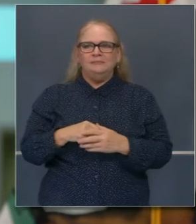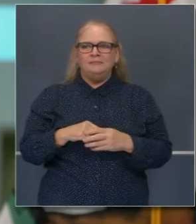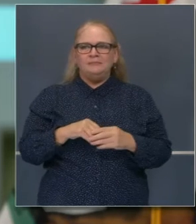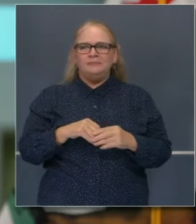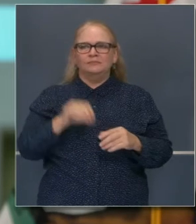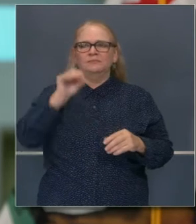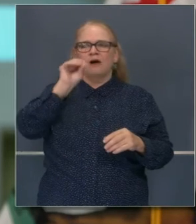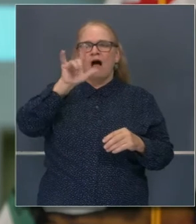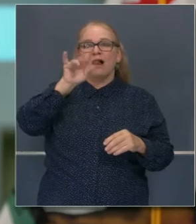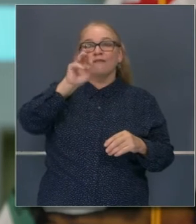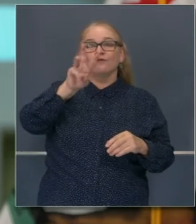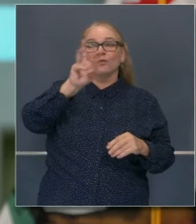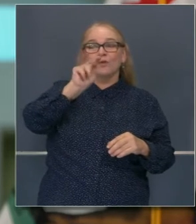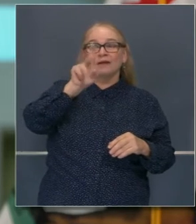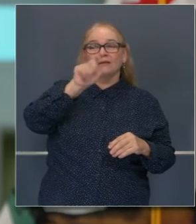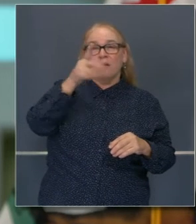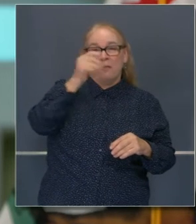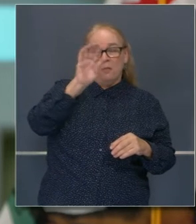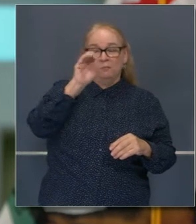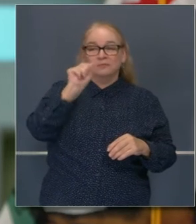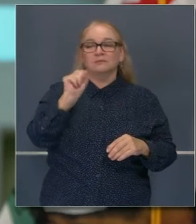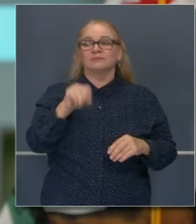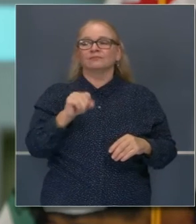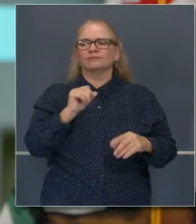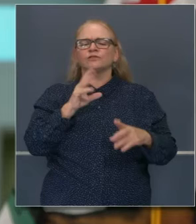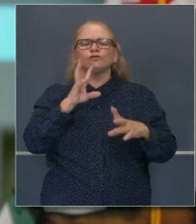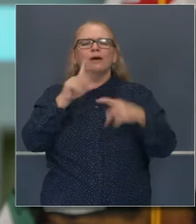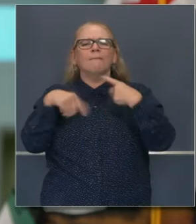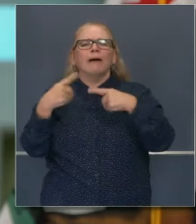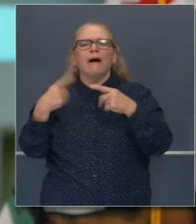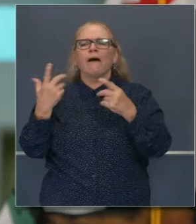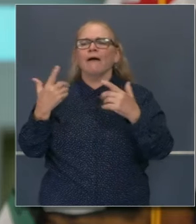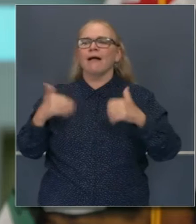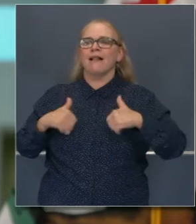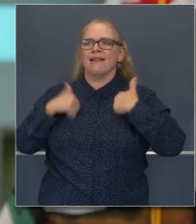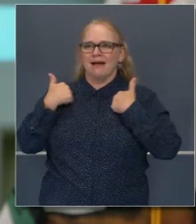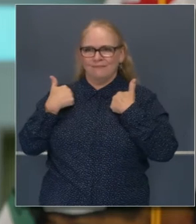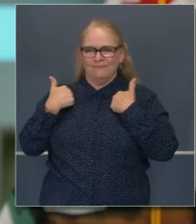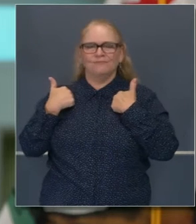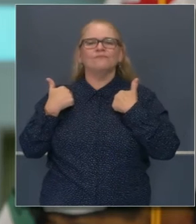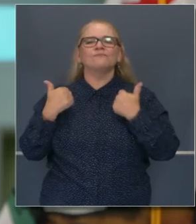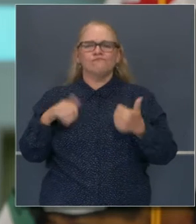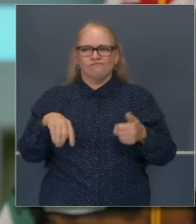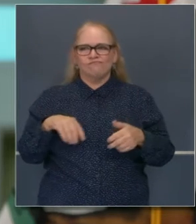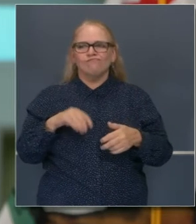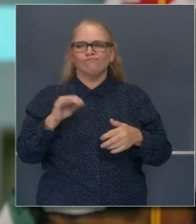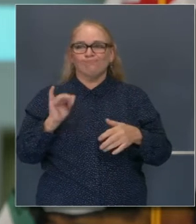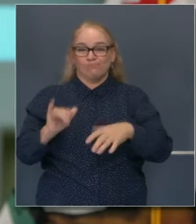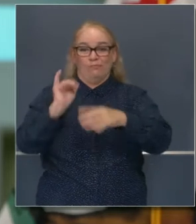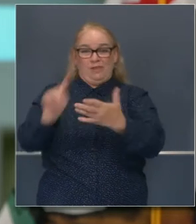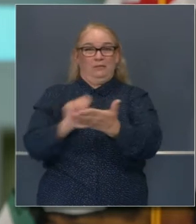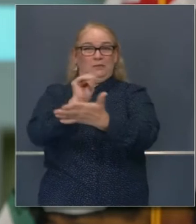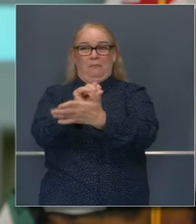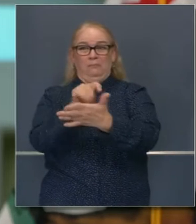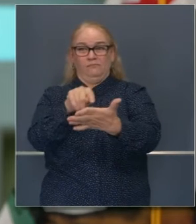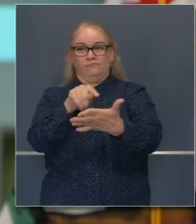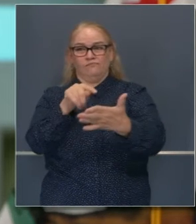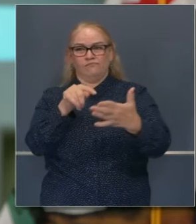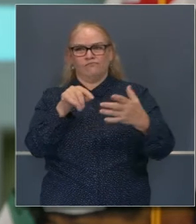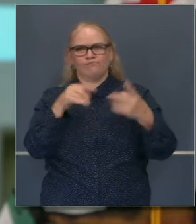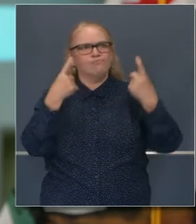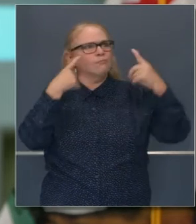no ha sido lógica, ha sido experiencia. Las necesidades que se sienten en el tiempo. El juez